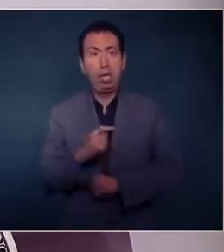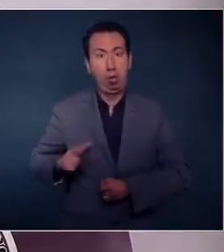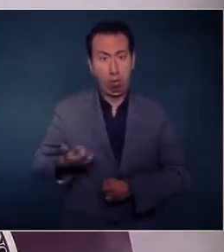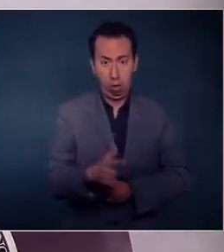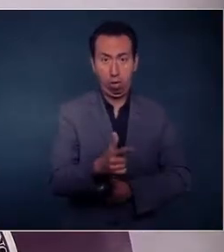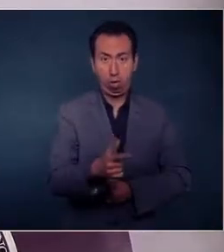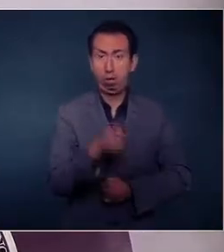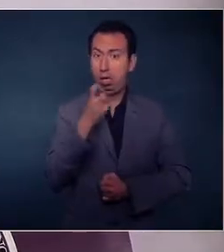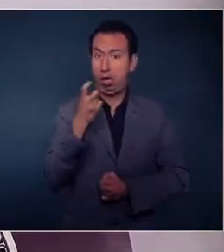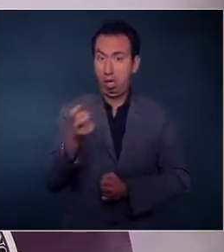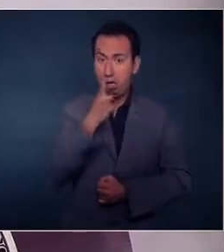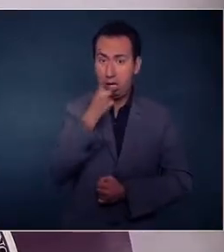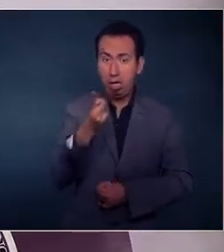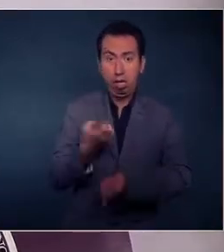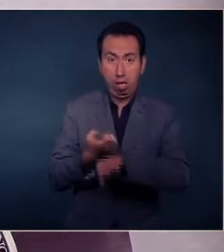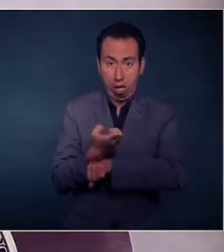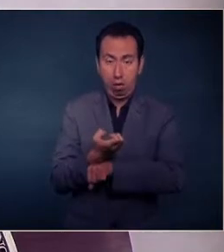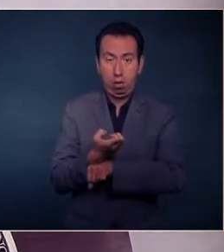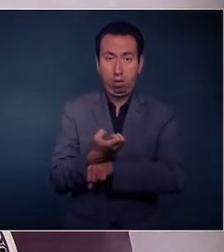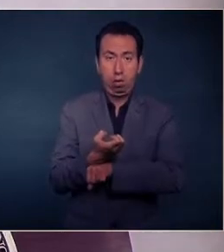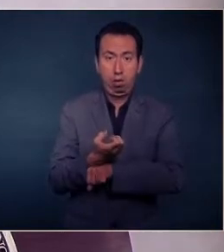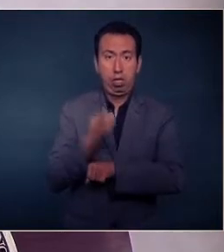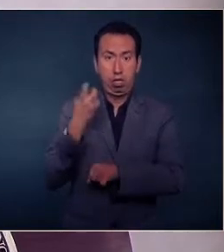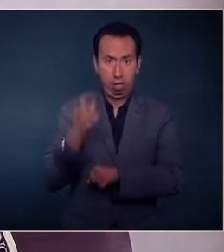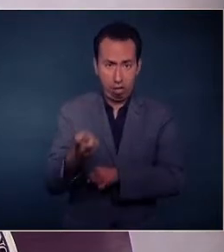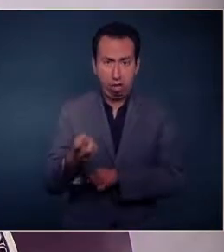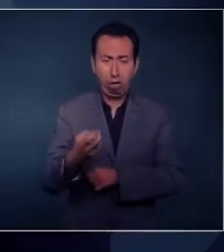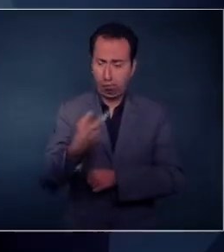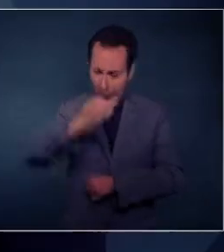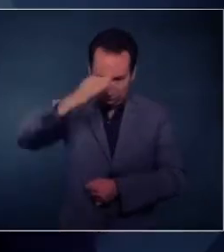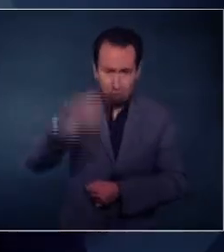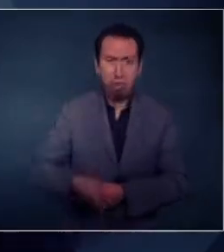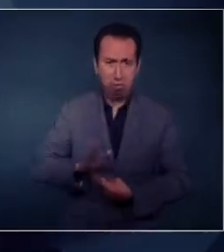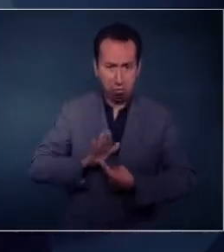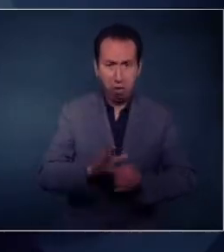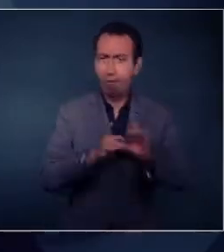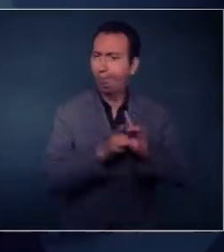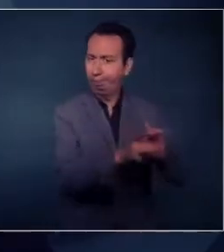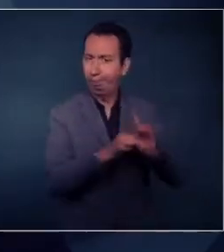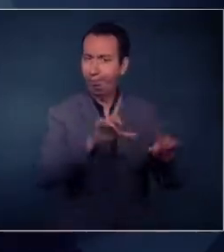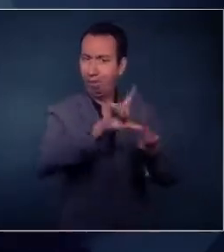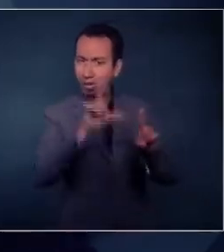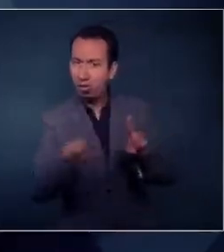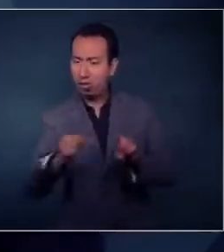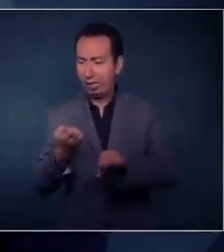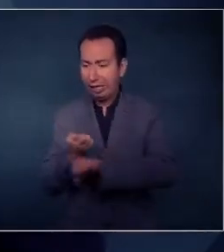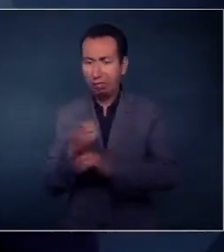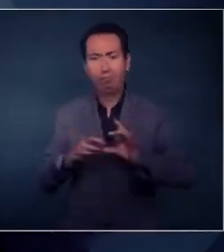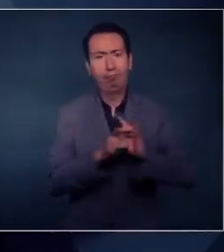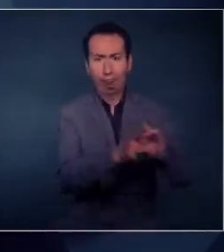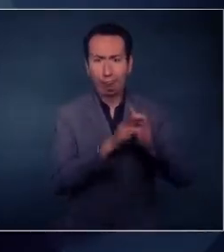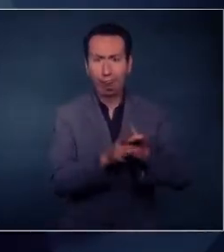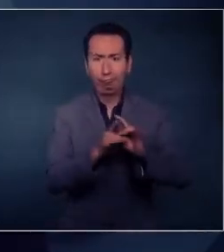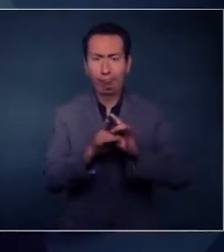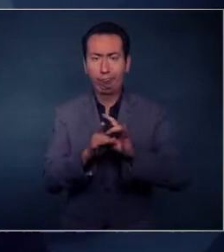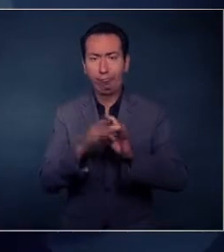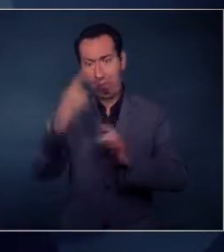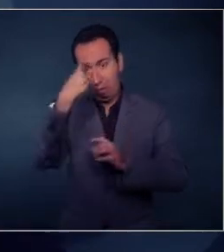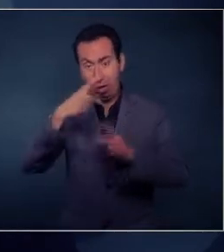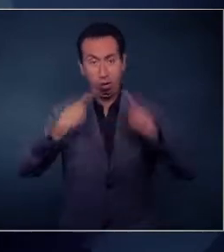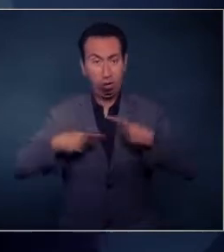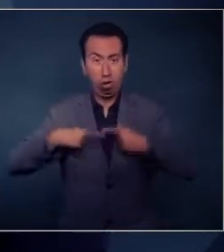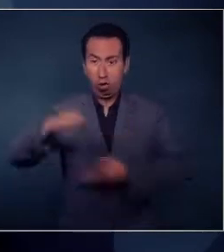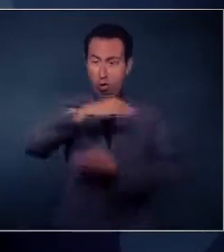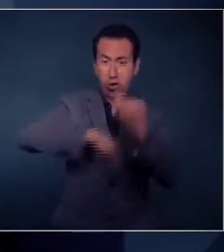un Estado que está teniendo toda la disposición de trabajar en conjunto. Y que este es el mensaje que debemos mandar a la